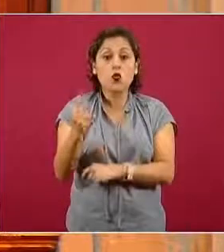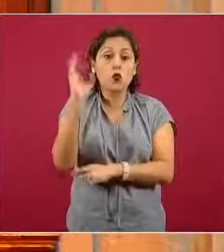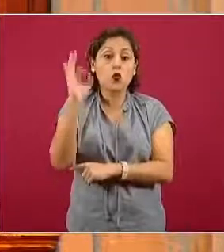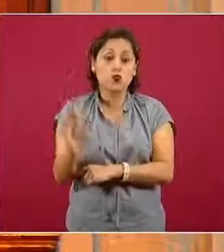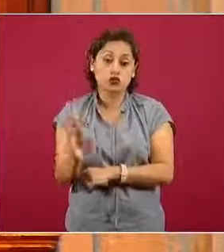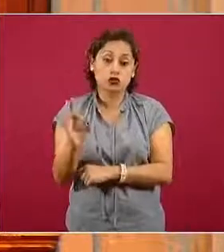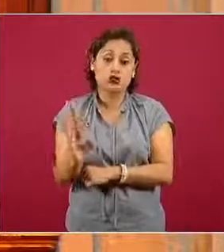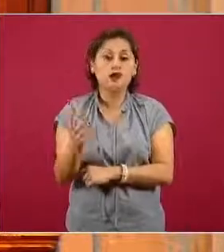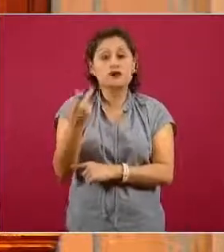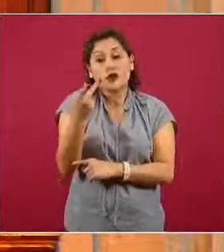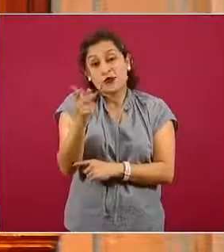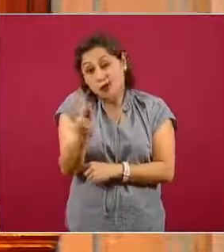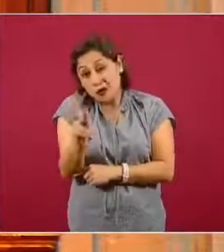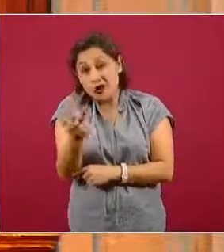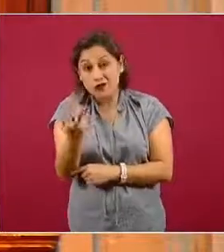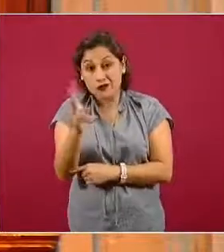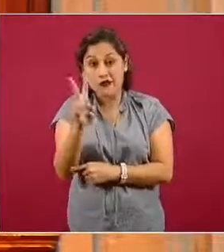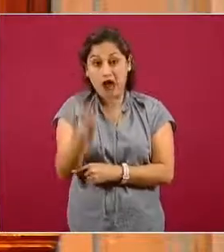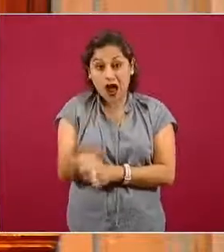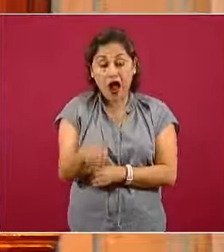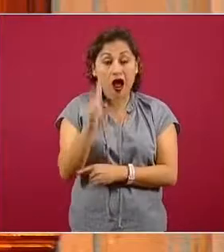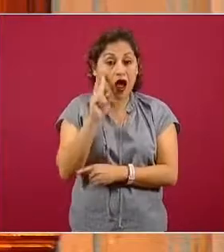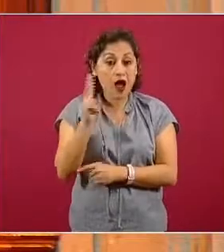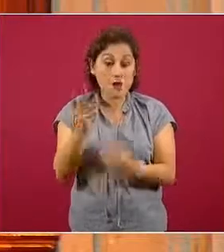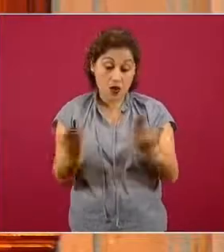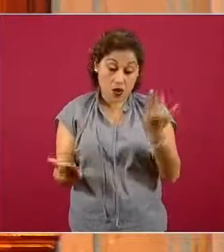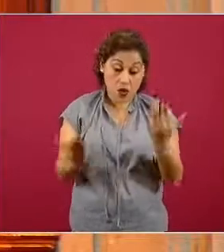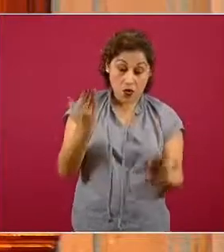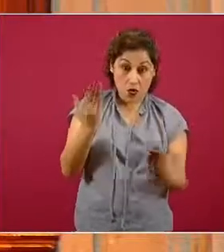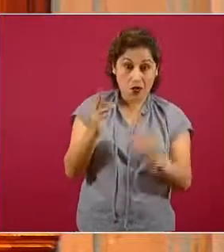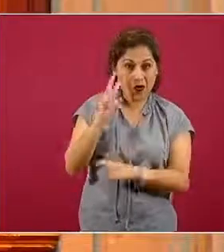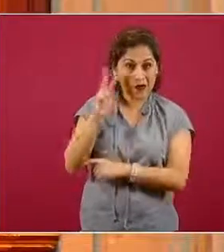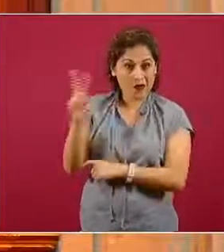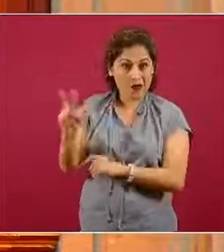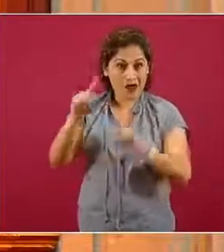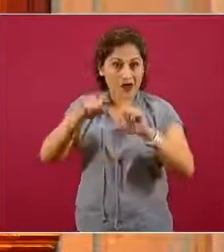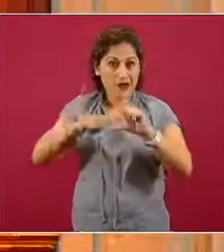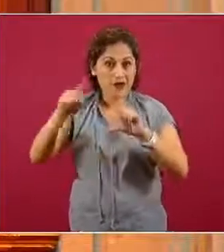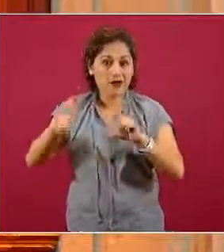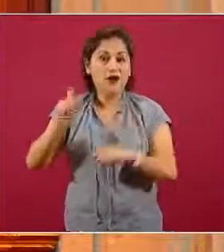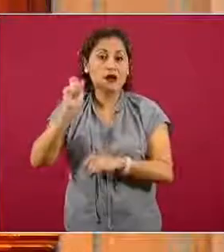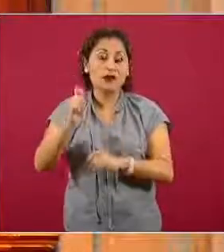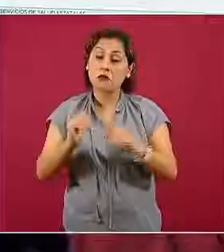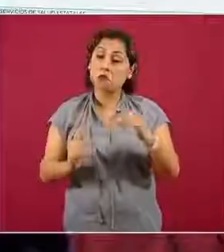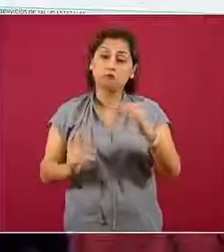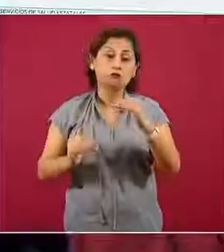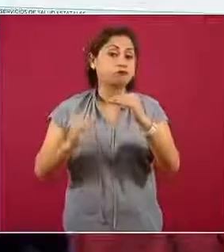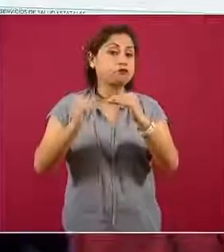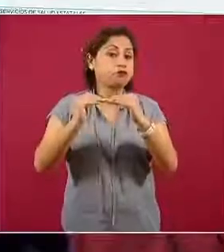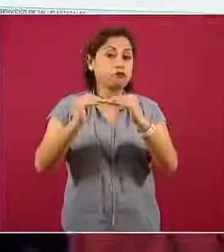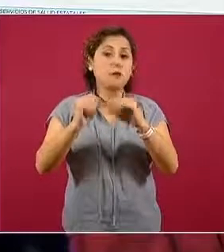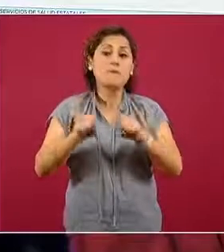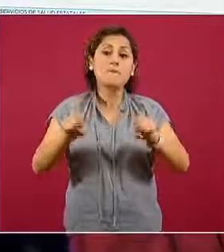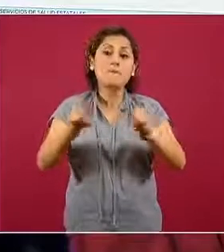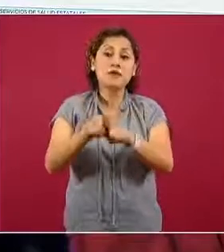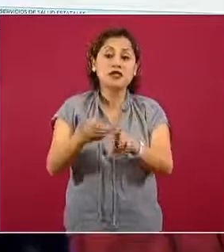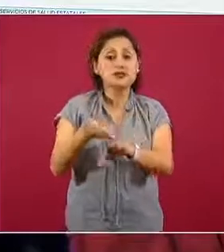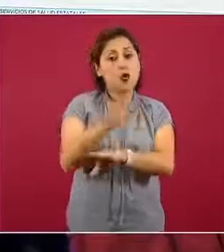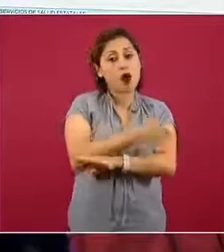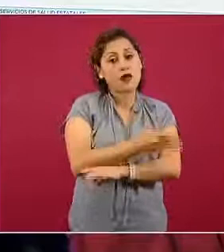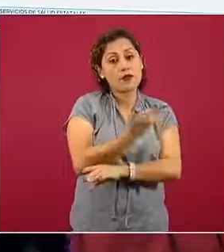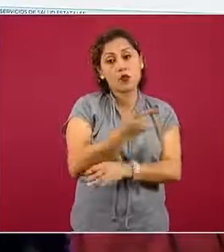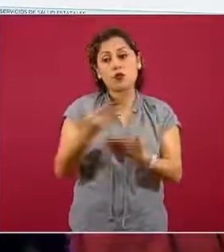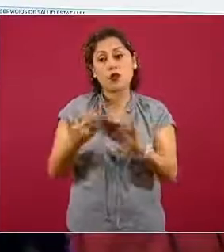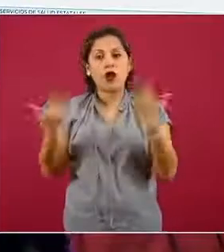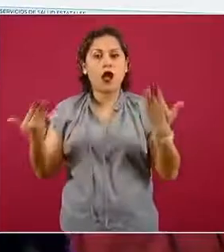para fines prácticos y en base a como ustedes también pueden notar en la gráfica, se han alcanzado esos niveles. Y como lo